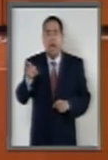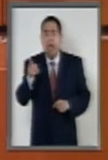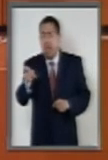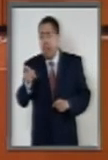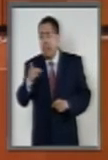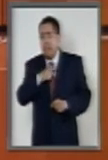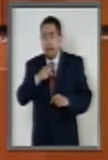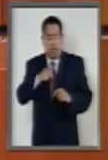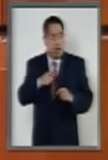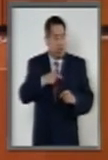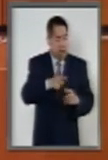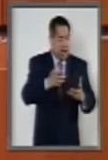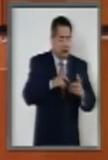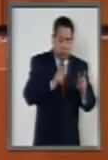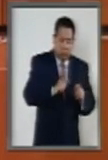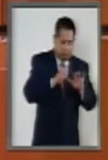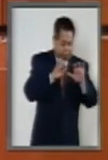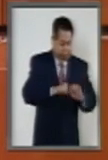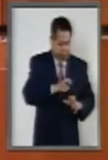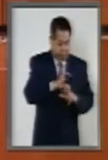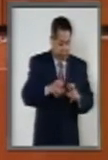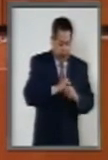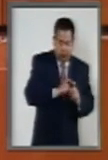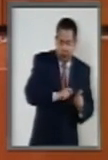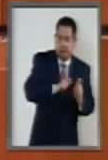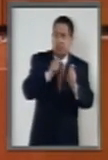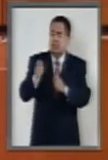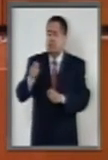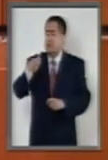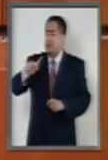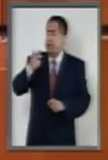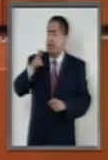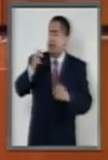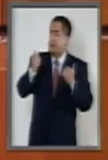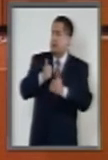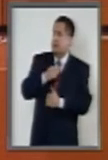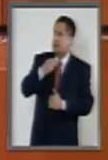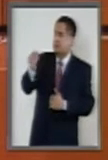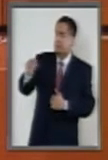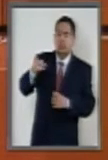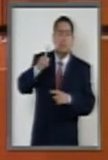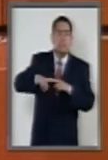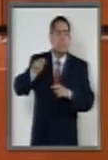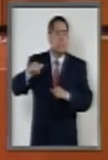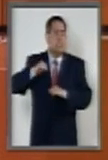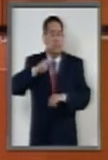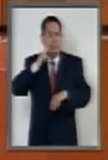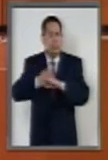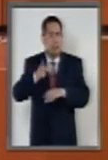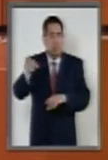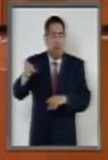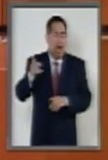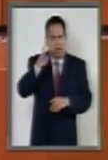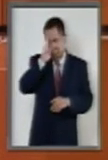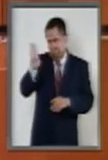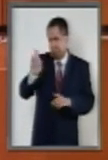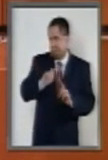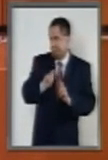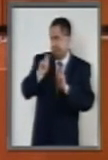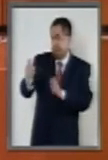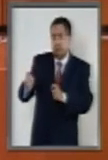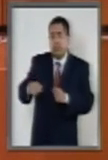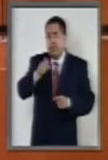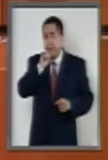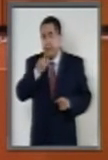la Fiscalía Anticorrupción ante quien ocupe la titularidad de la PGR y que